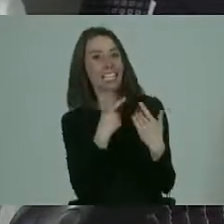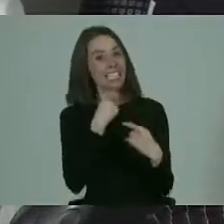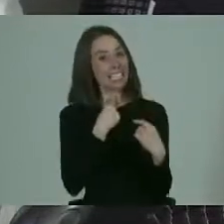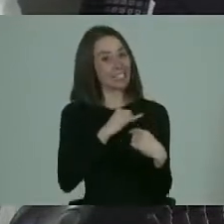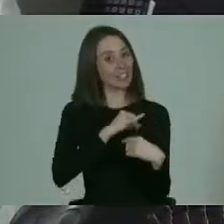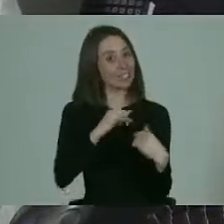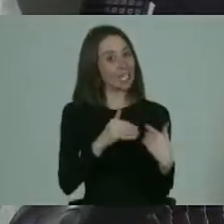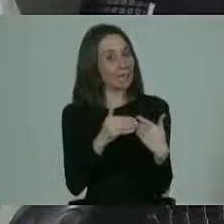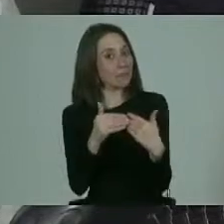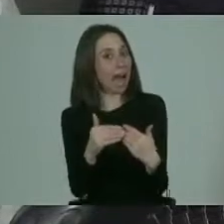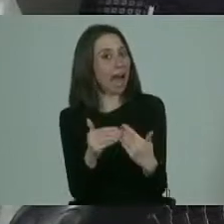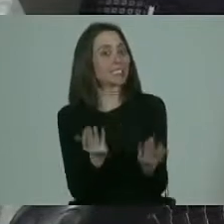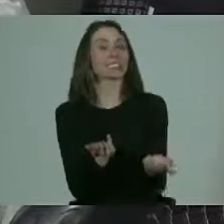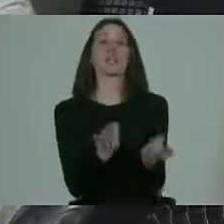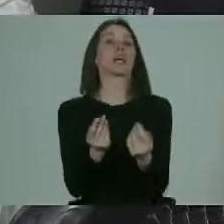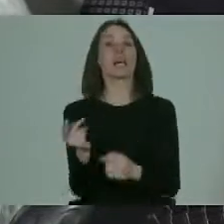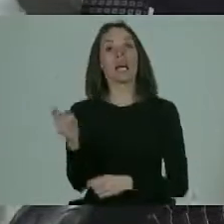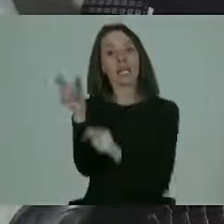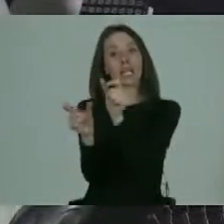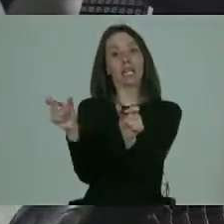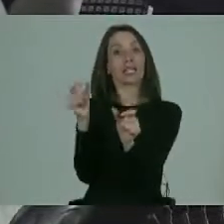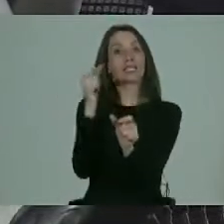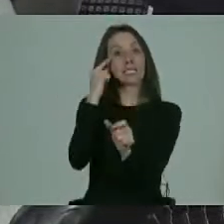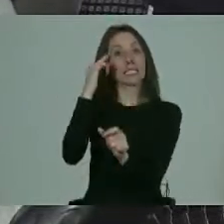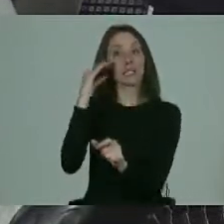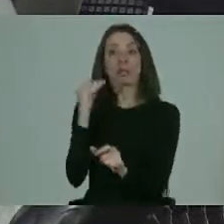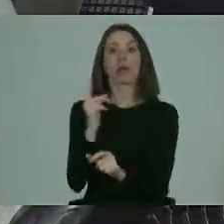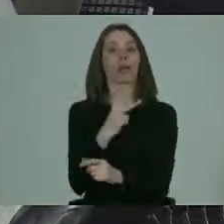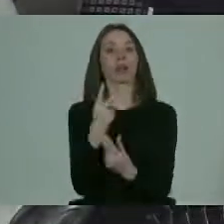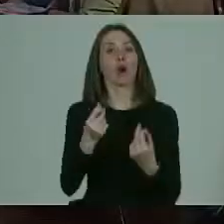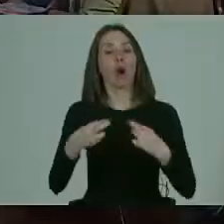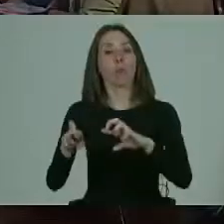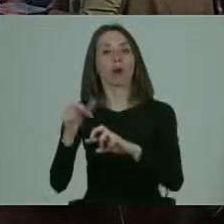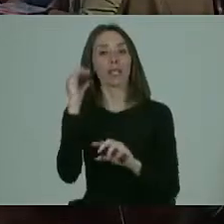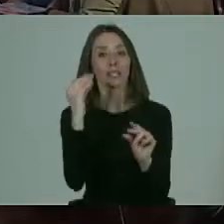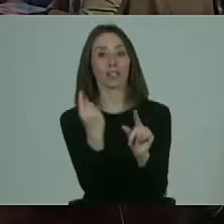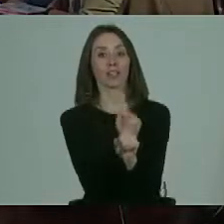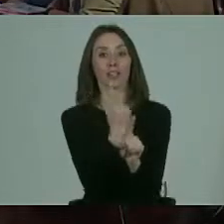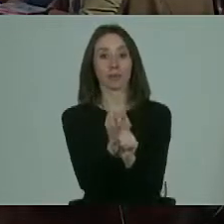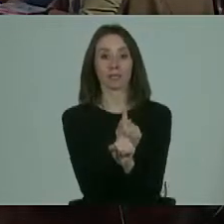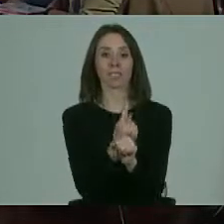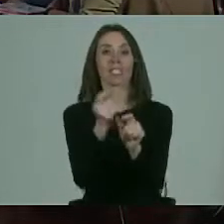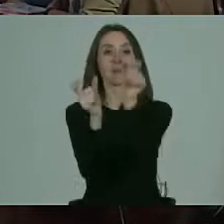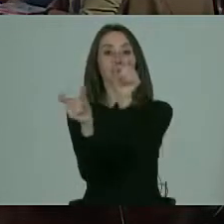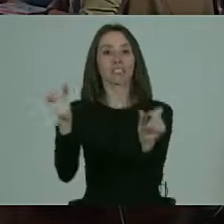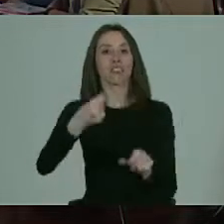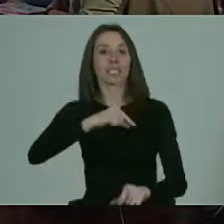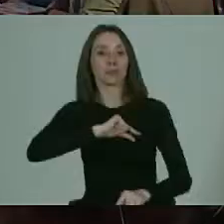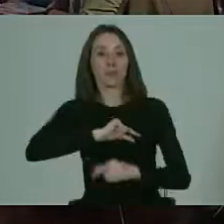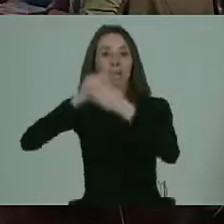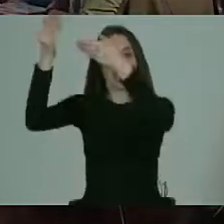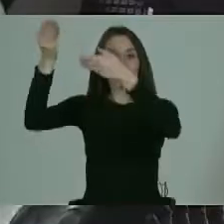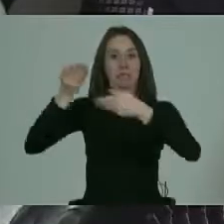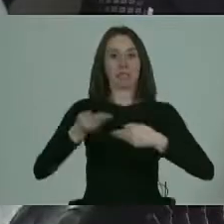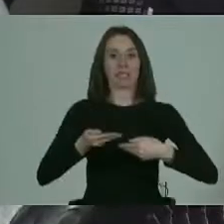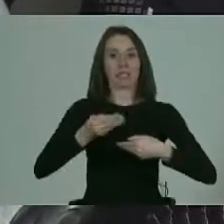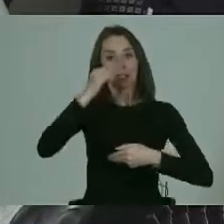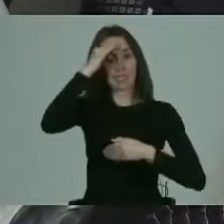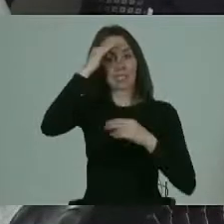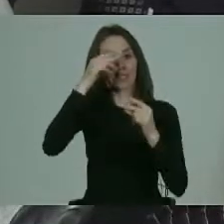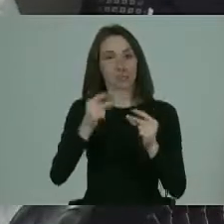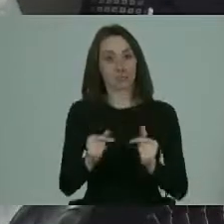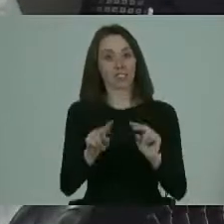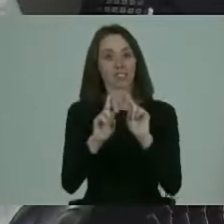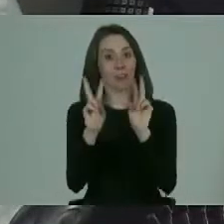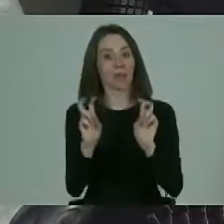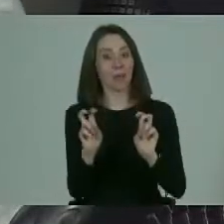seguir más allá. Ellos no tienen esa oportunidad. Yo, ayer conversaba, tuvimos unos invitados españoles que son expertos en el